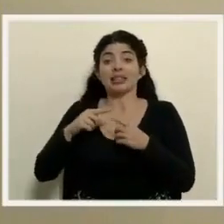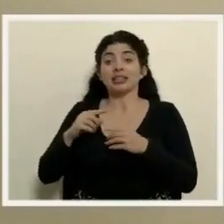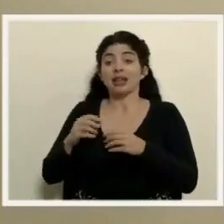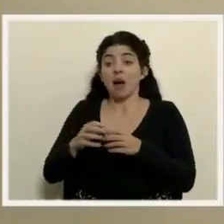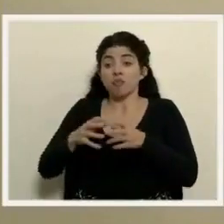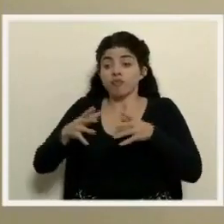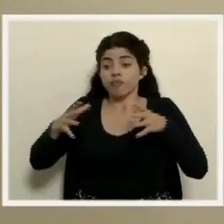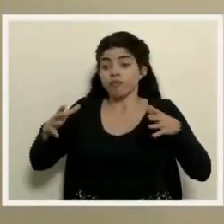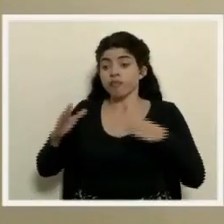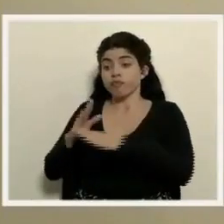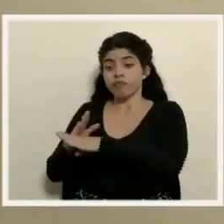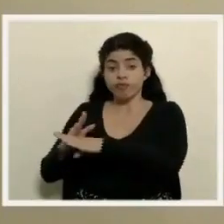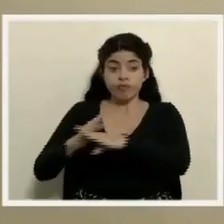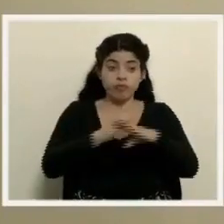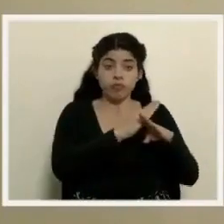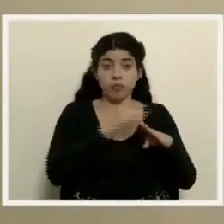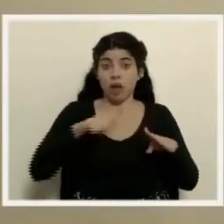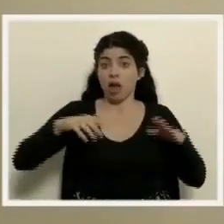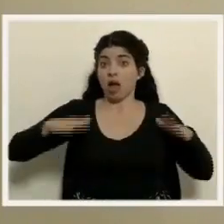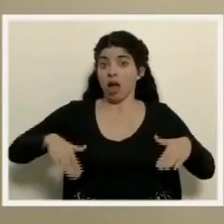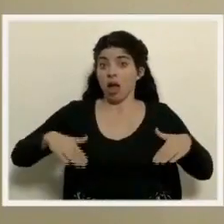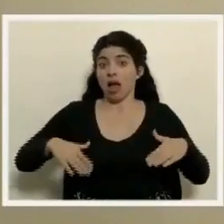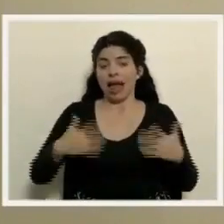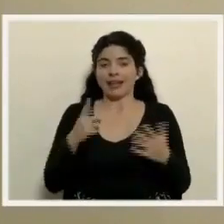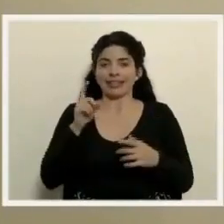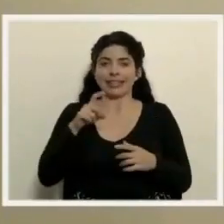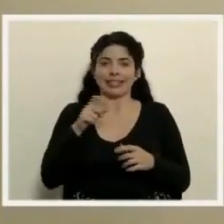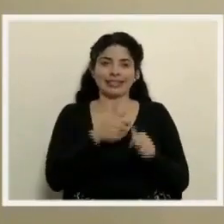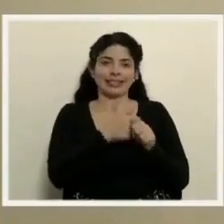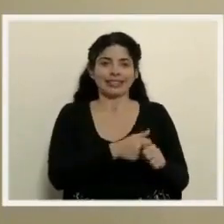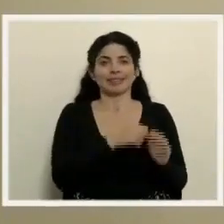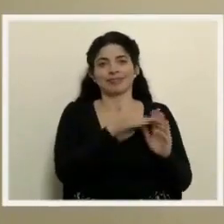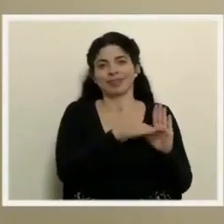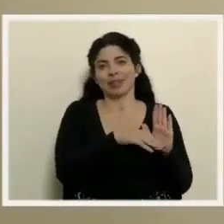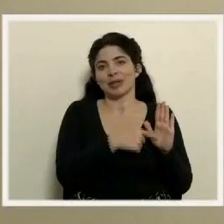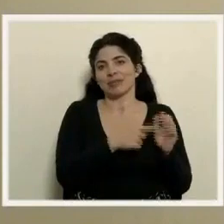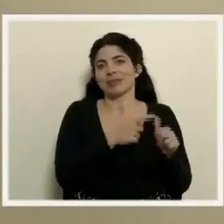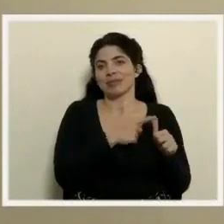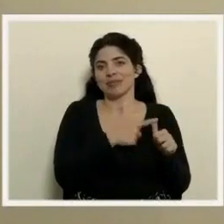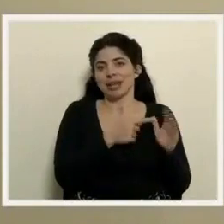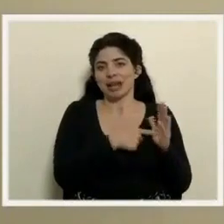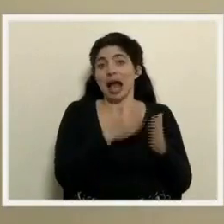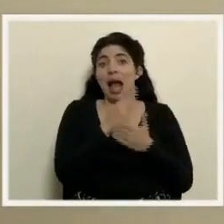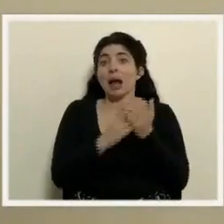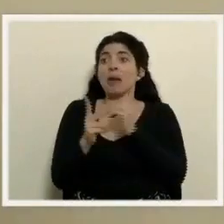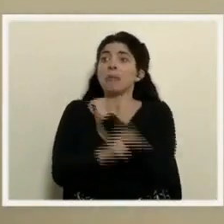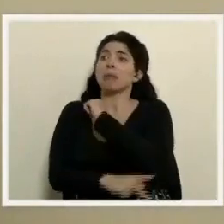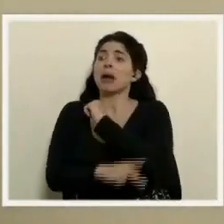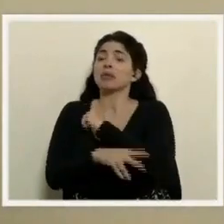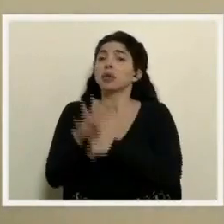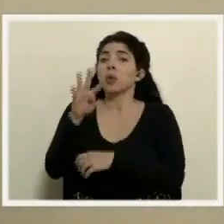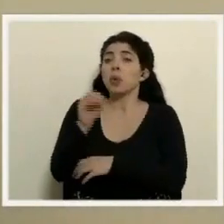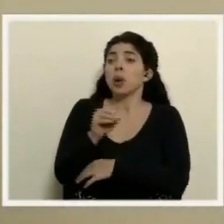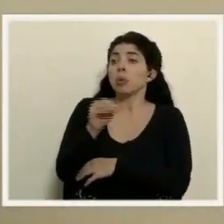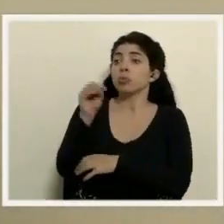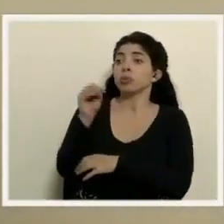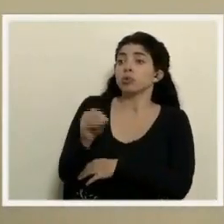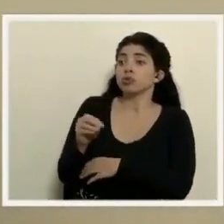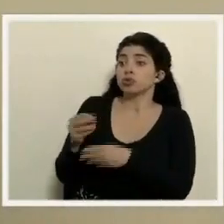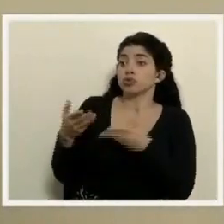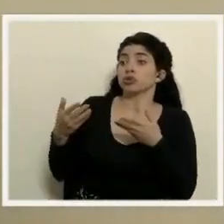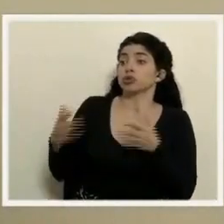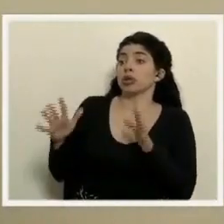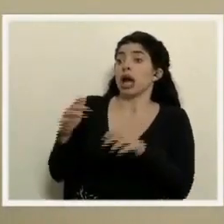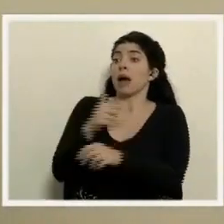tenemos que ser muy celosos en la aplicación de los protocolos. Hay países que con 40% de su población vacunada, ¿verdad?